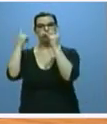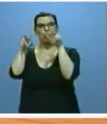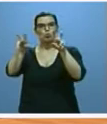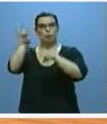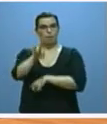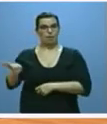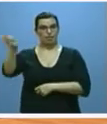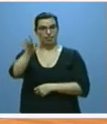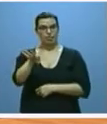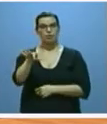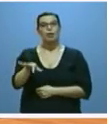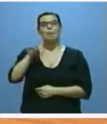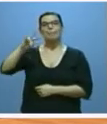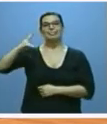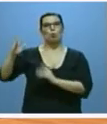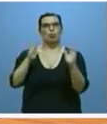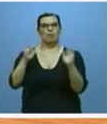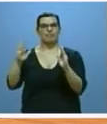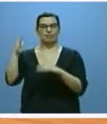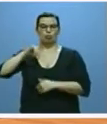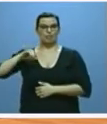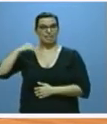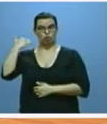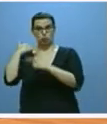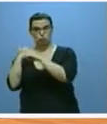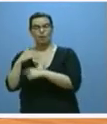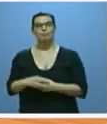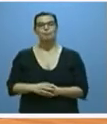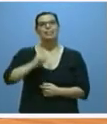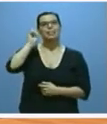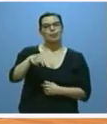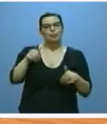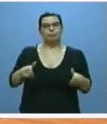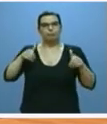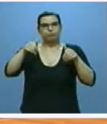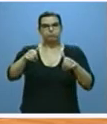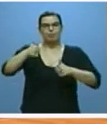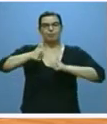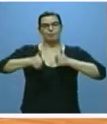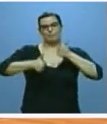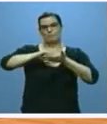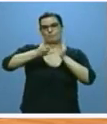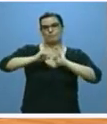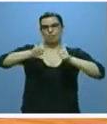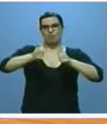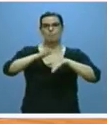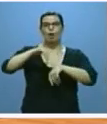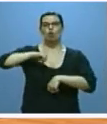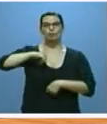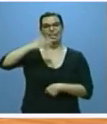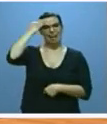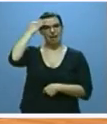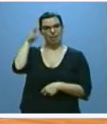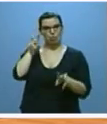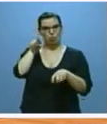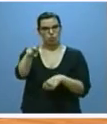Palencia y de la segunda fase del hospital de Soria y la licitación del proyecto del nuevo hospital de Aranda de Duero. Hemos